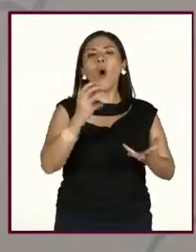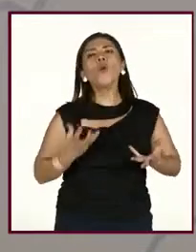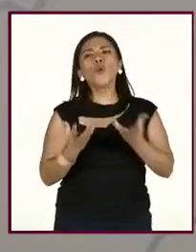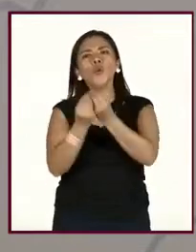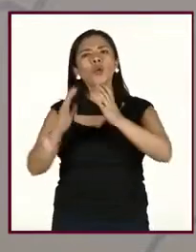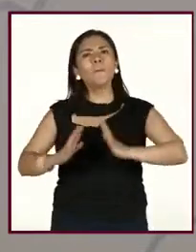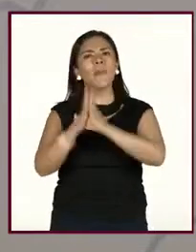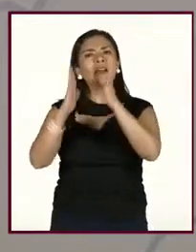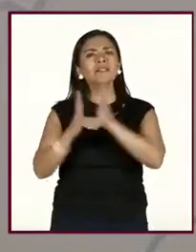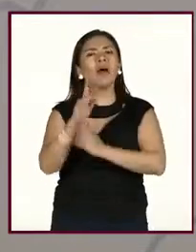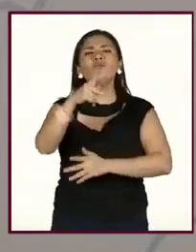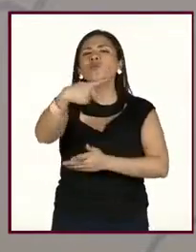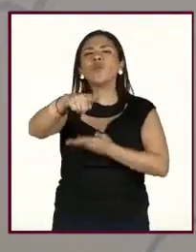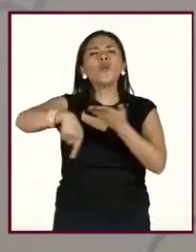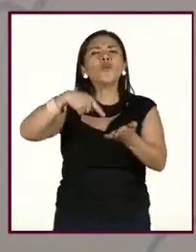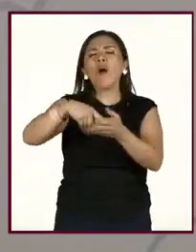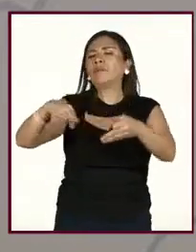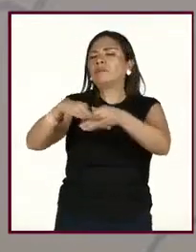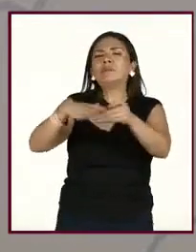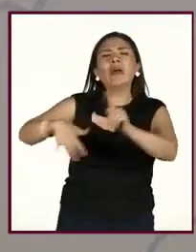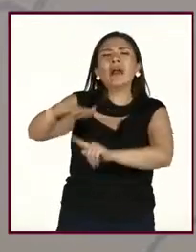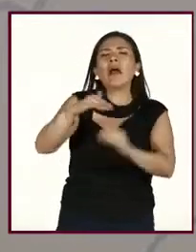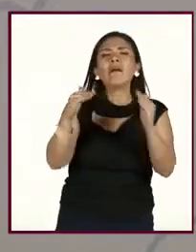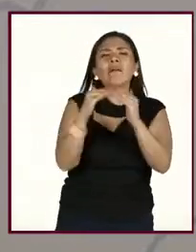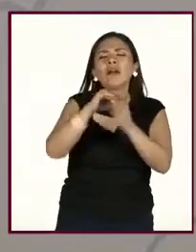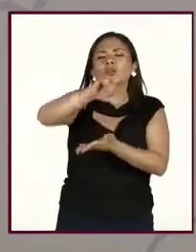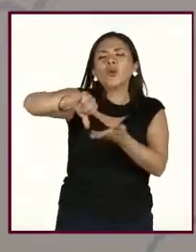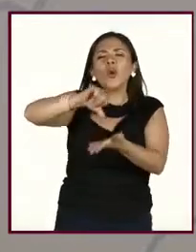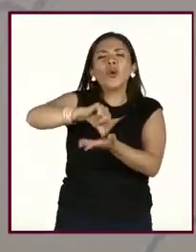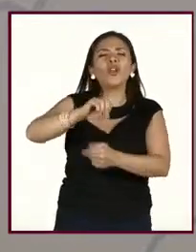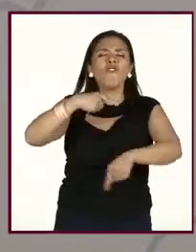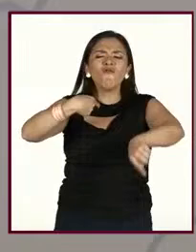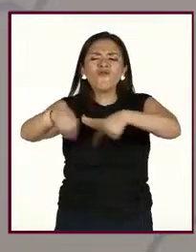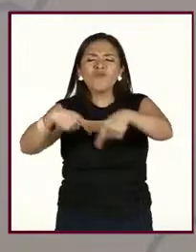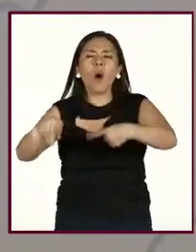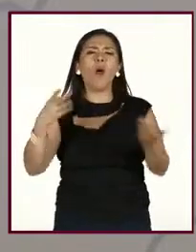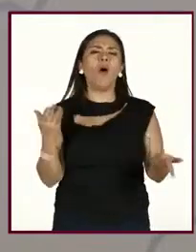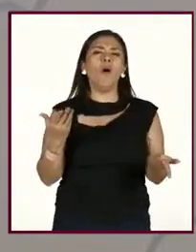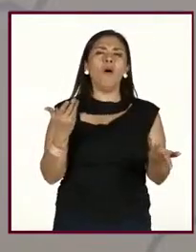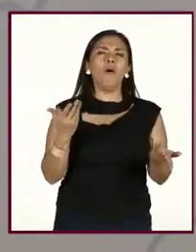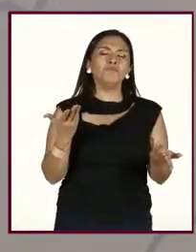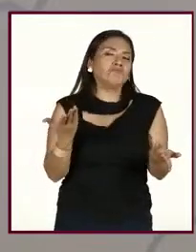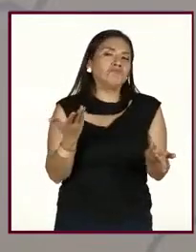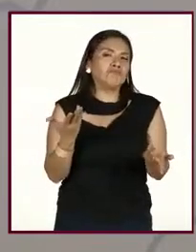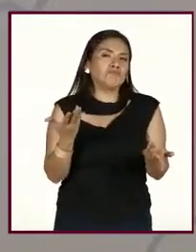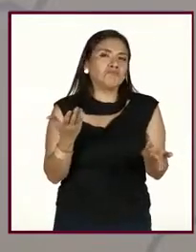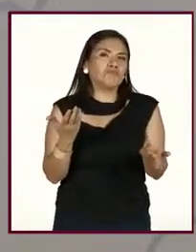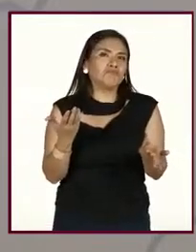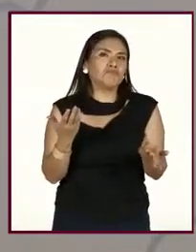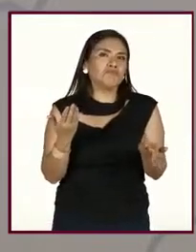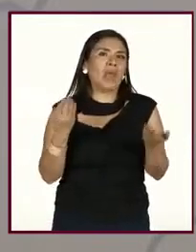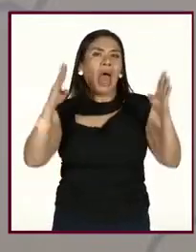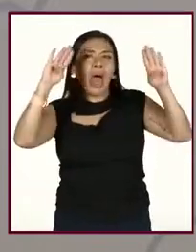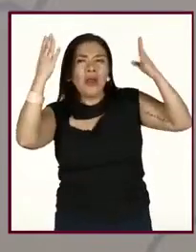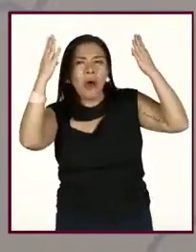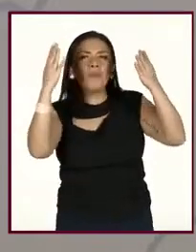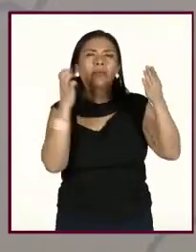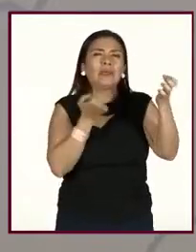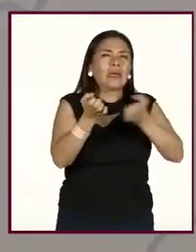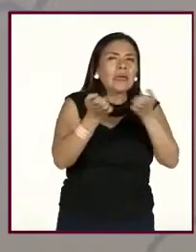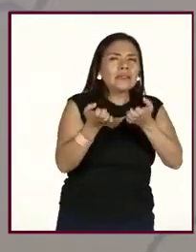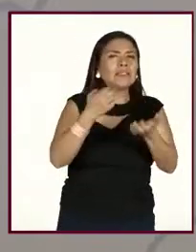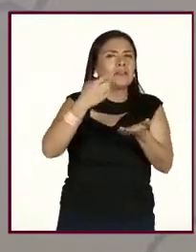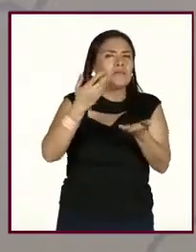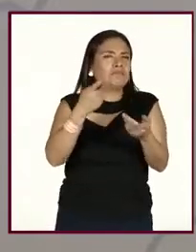en tu comunidad en algún equipo de la colonia, de fútbol, de aerobics, ¿no?, que luego se